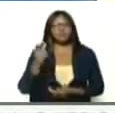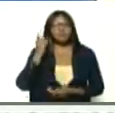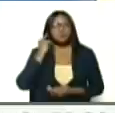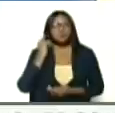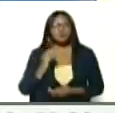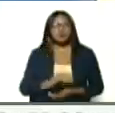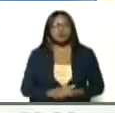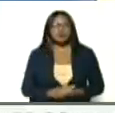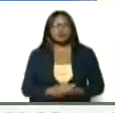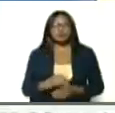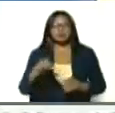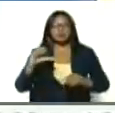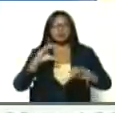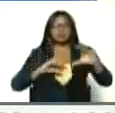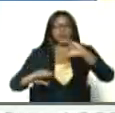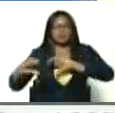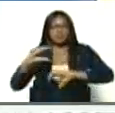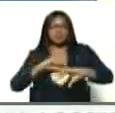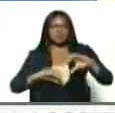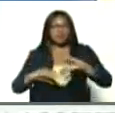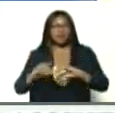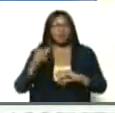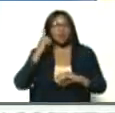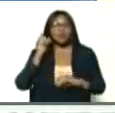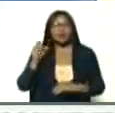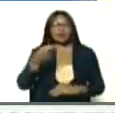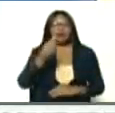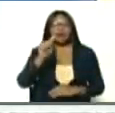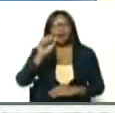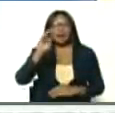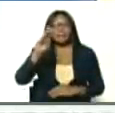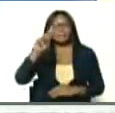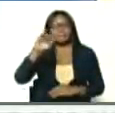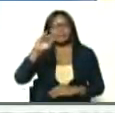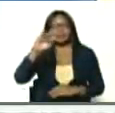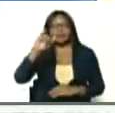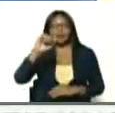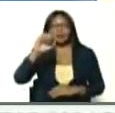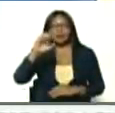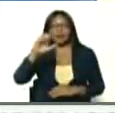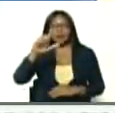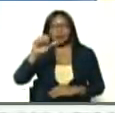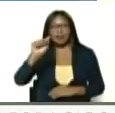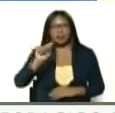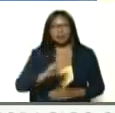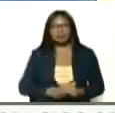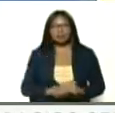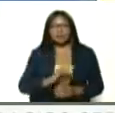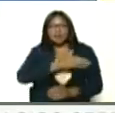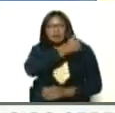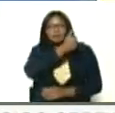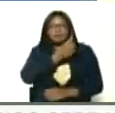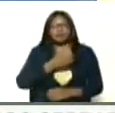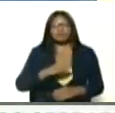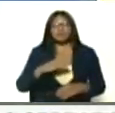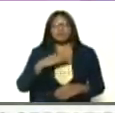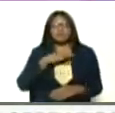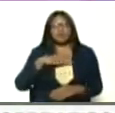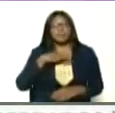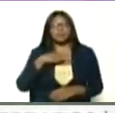científica, Gabriela Jiménez, a el jefe de la misión cubana en Venezuela,